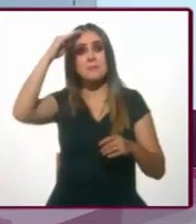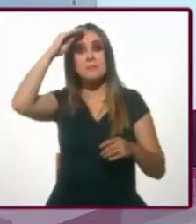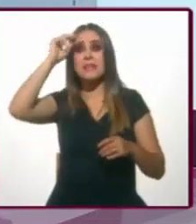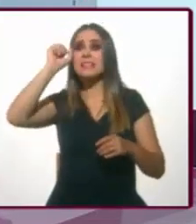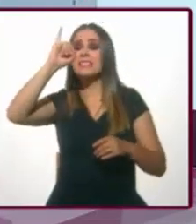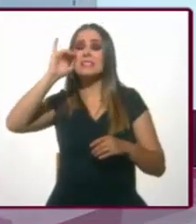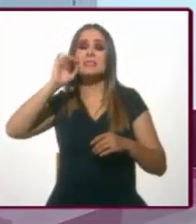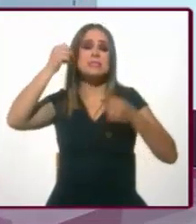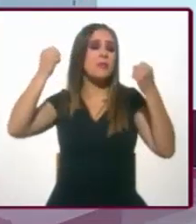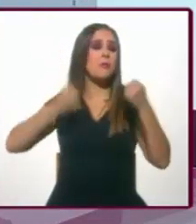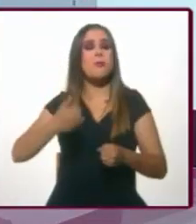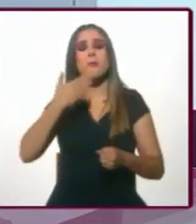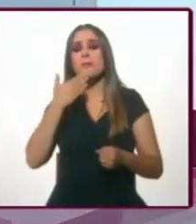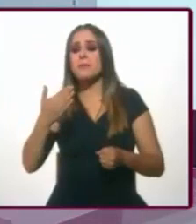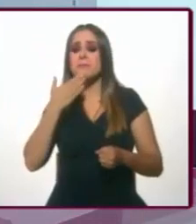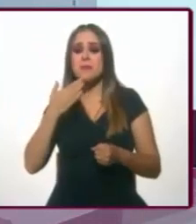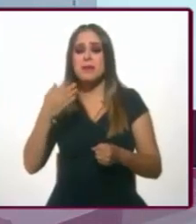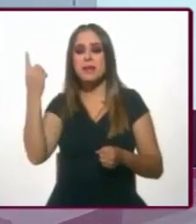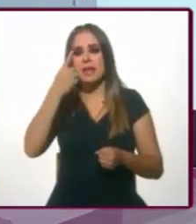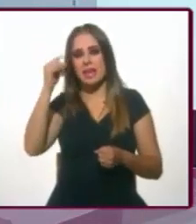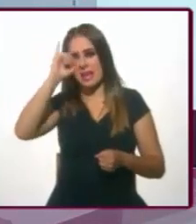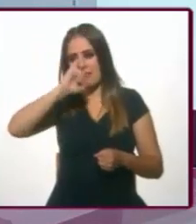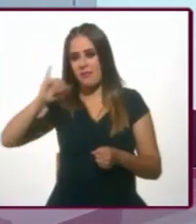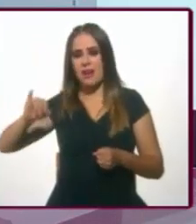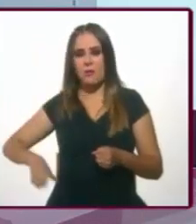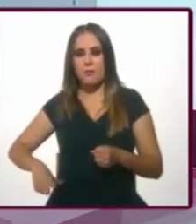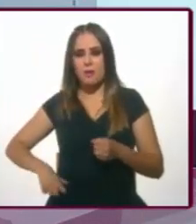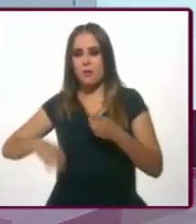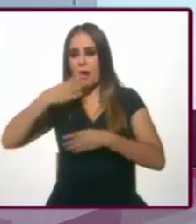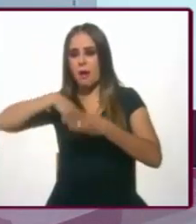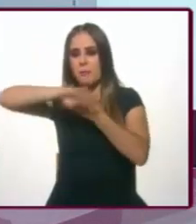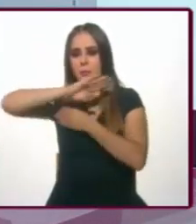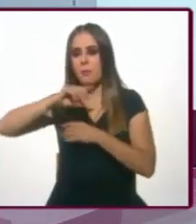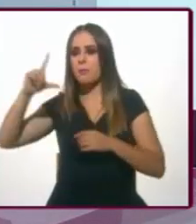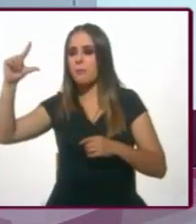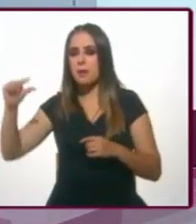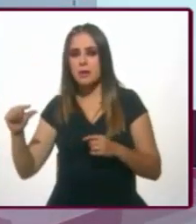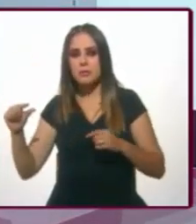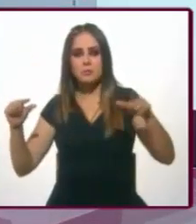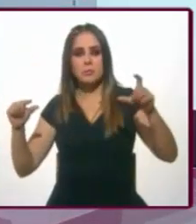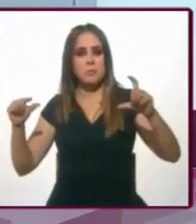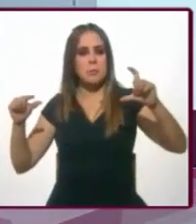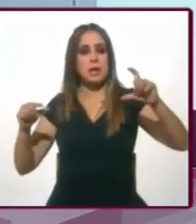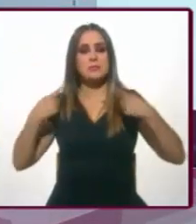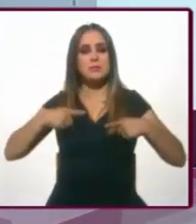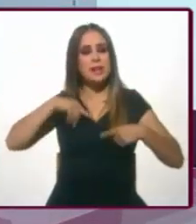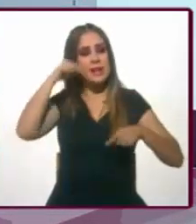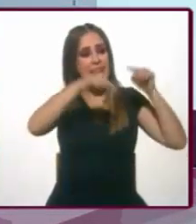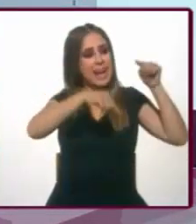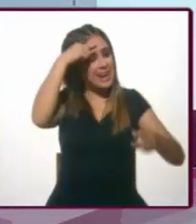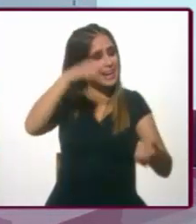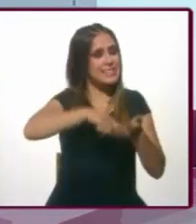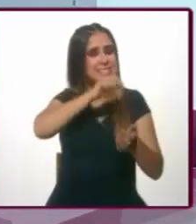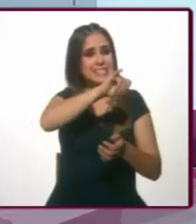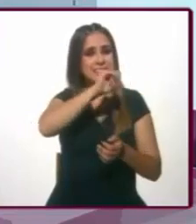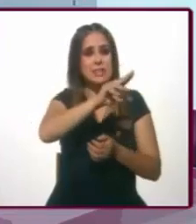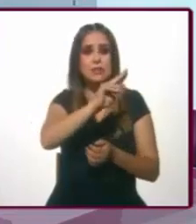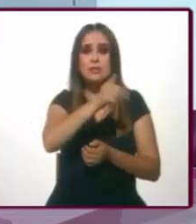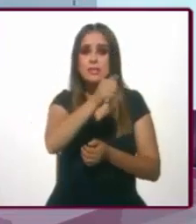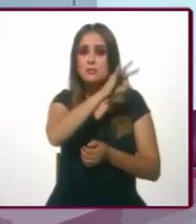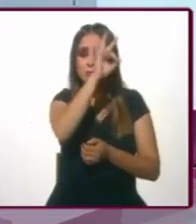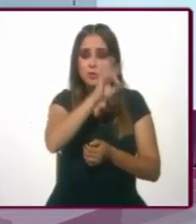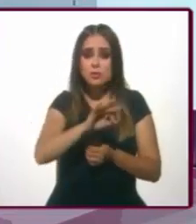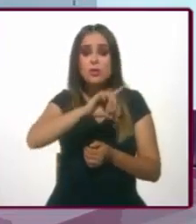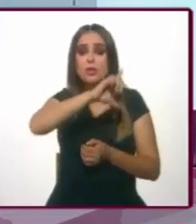altas, más altas que las que tiene hoy la jefa de gobierno. Él empezó teniendo expectativas alrededor de 86 por ciento.